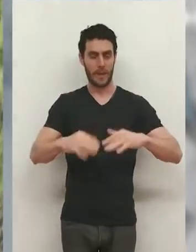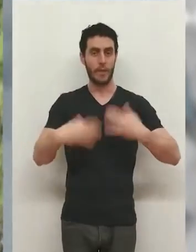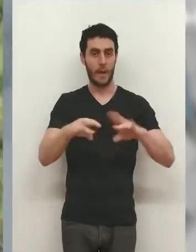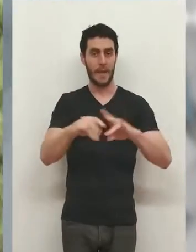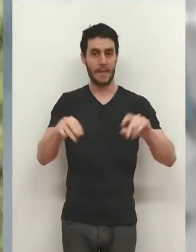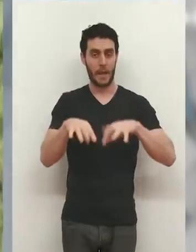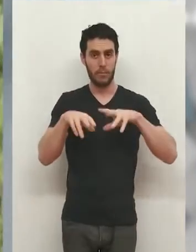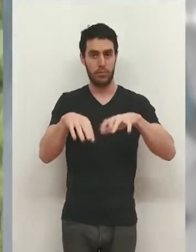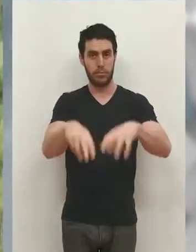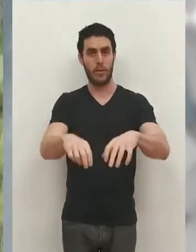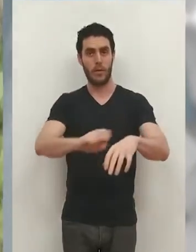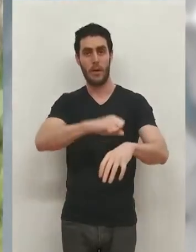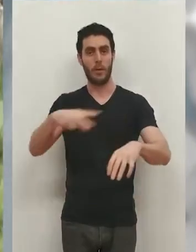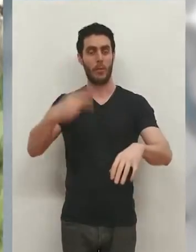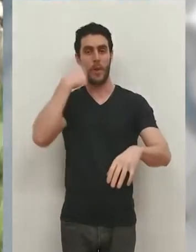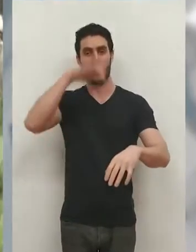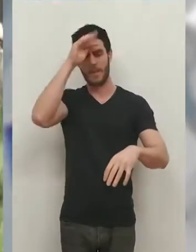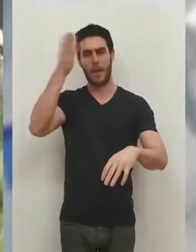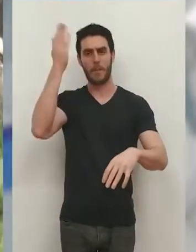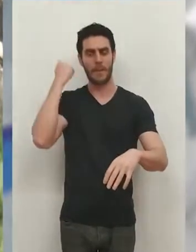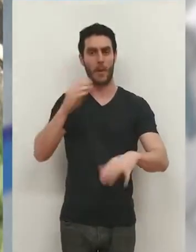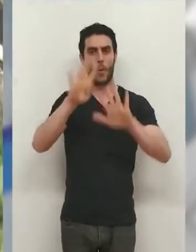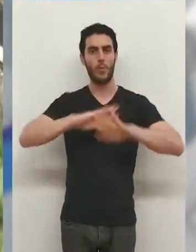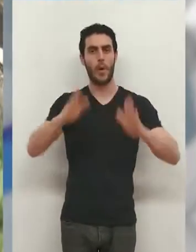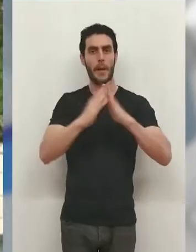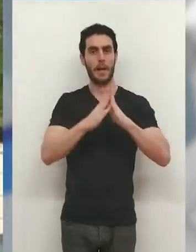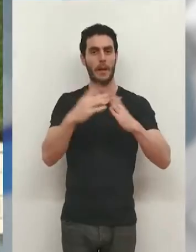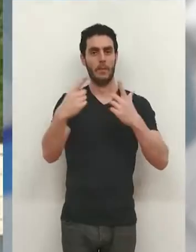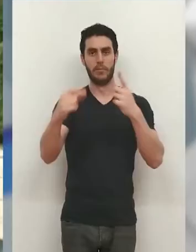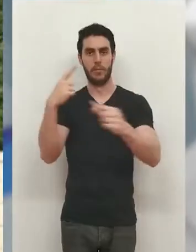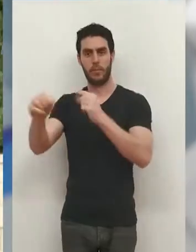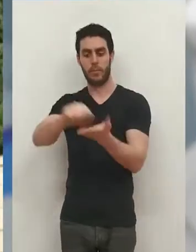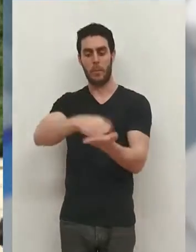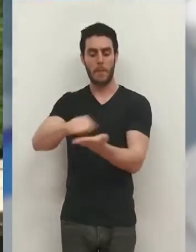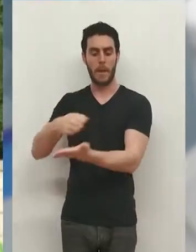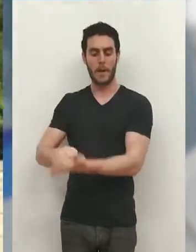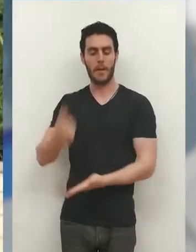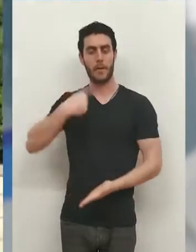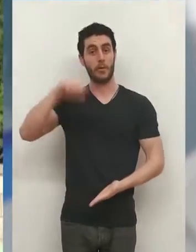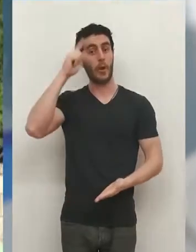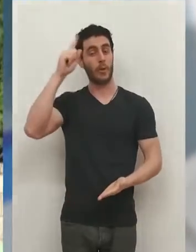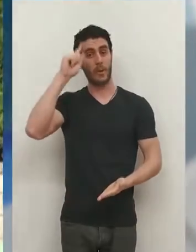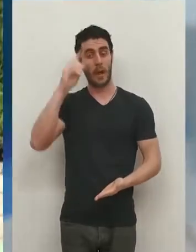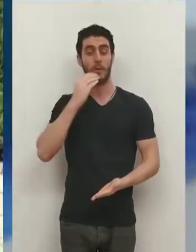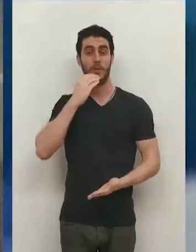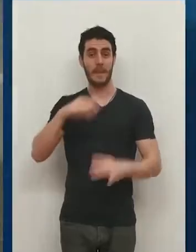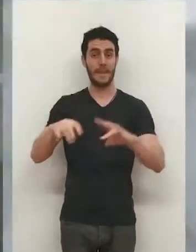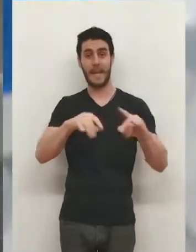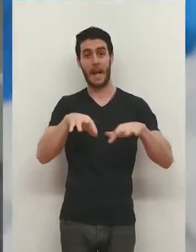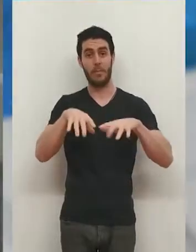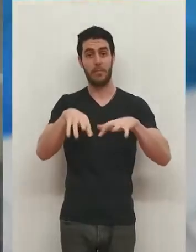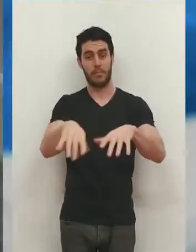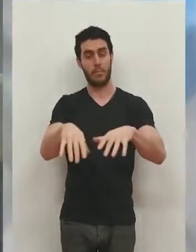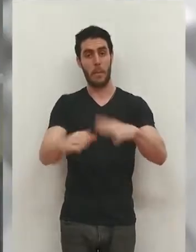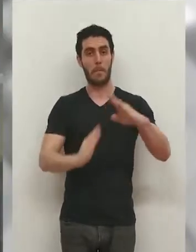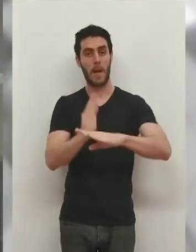El corrimiento de tierras provocó este fin de semana el desalojo de nueve viviendas. Ni siquiera sabemos con certeza si el movimiento